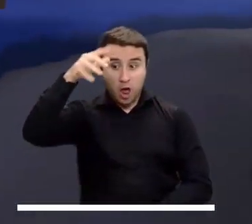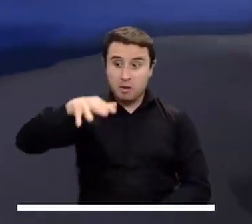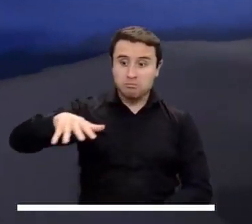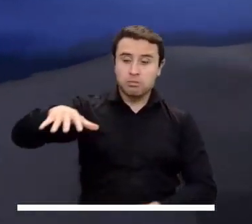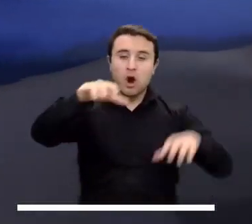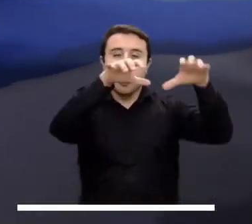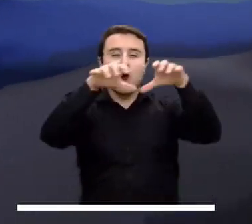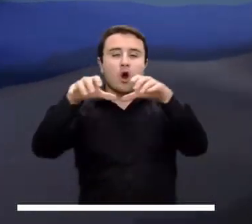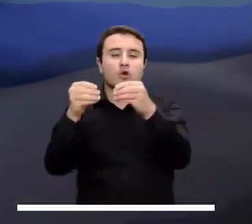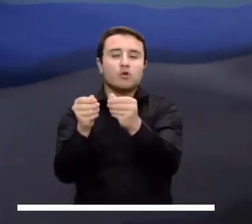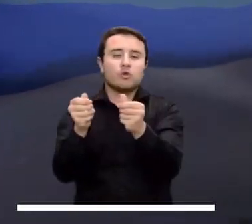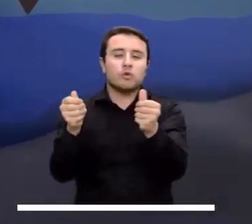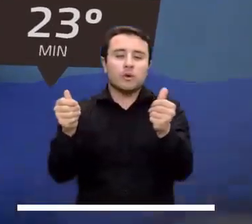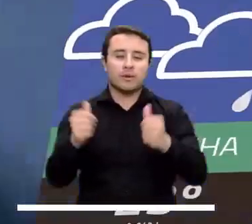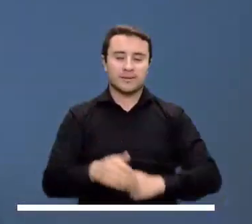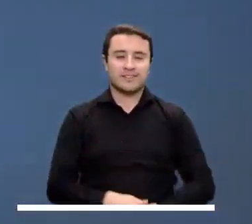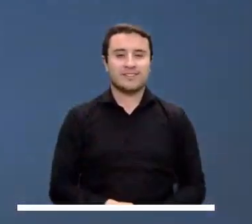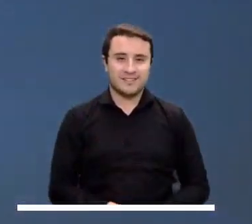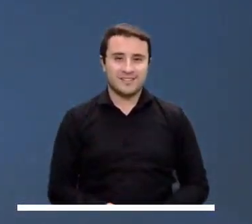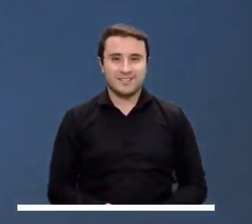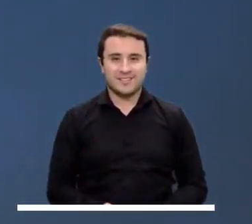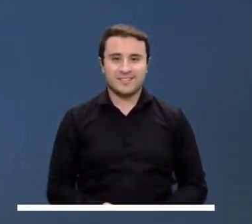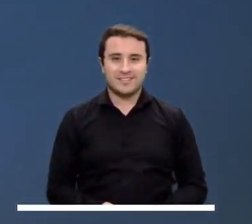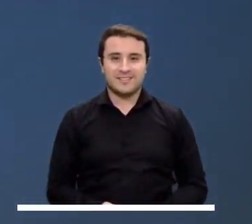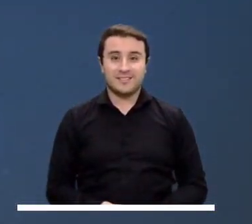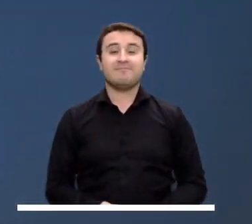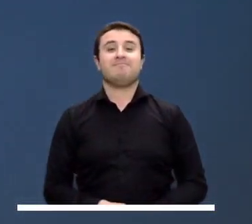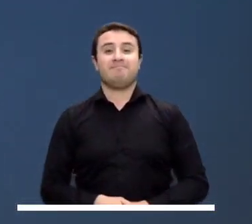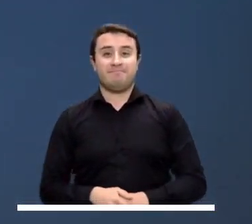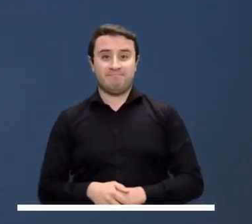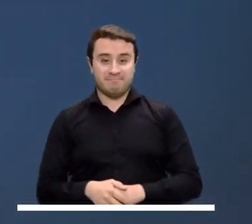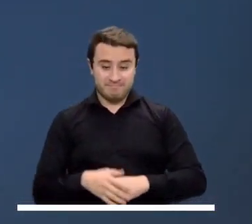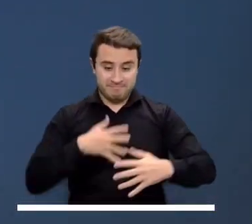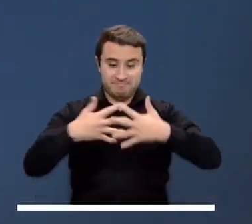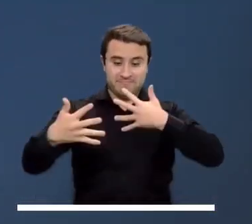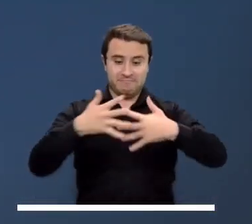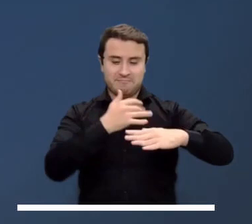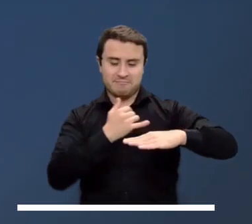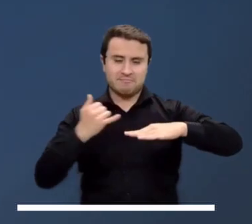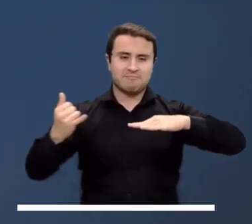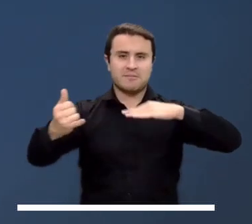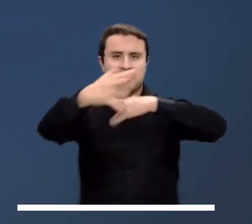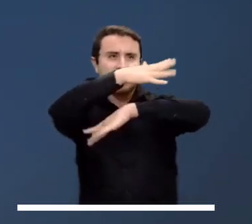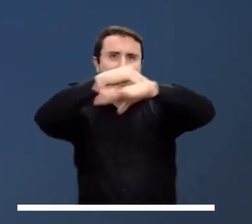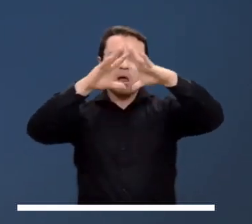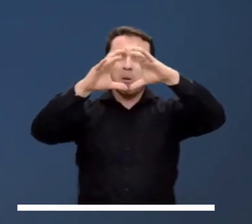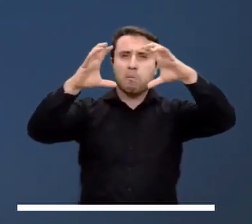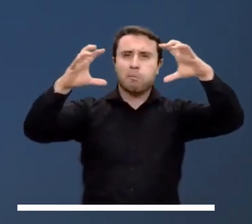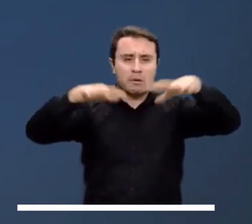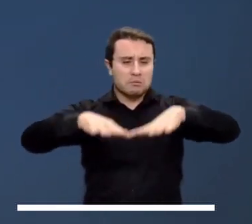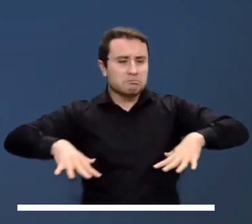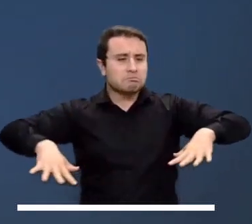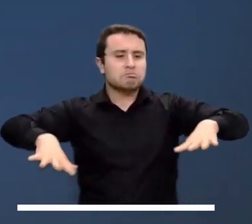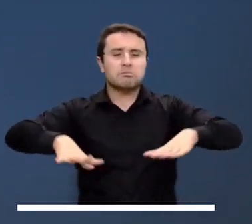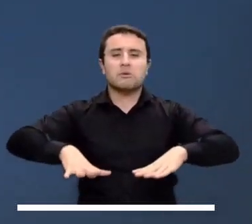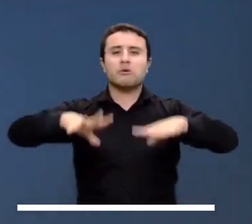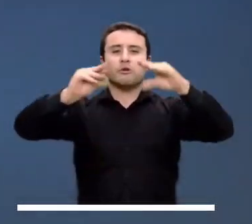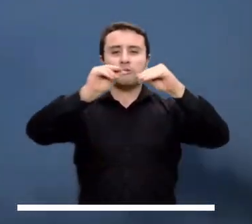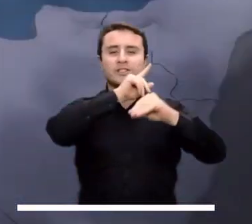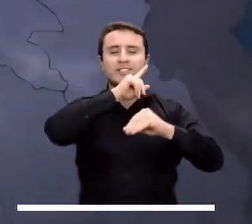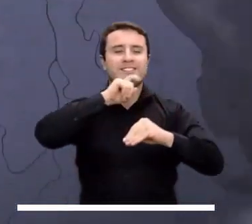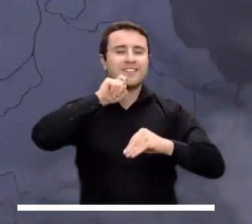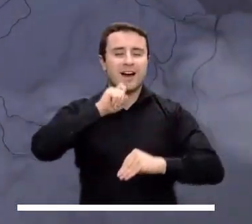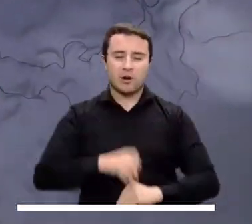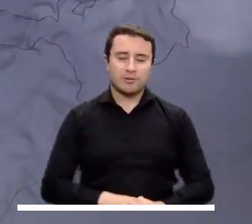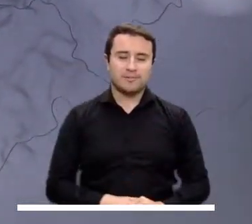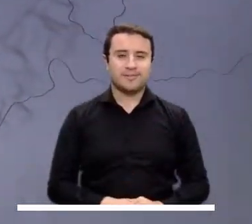Sucre y Córdoba esperan lloviznas. Todo parece indicar que el pronóstico de cielo parcialmente nublado y tiempo seco se mantiene en las islas